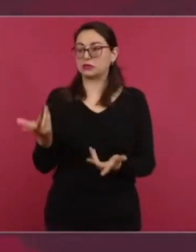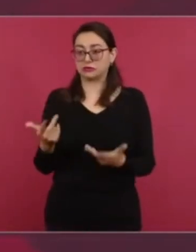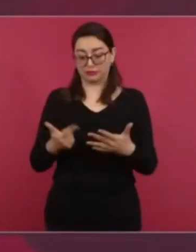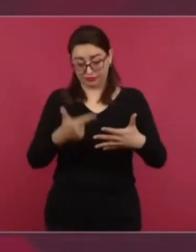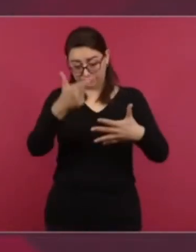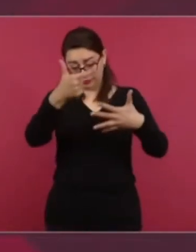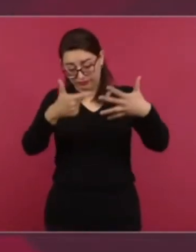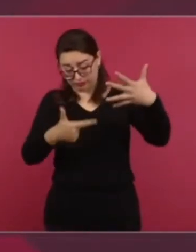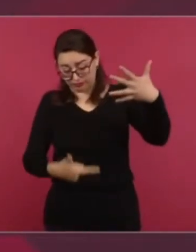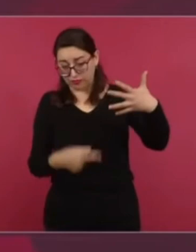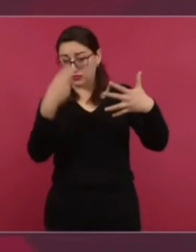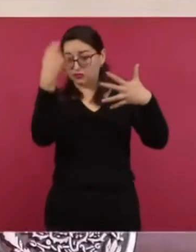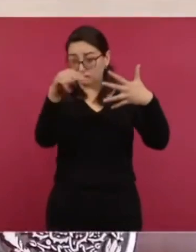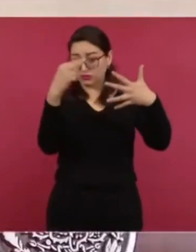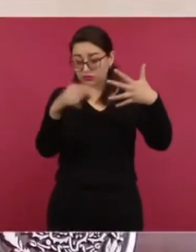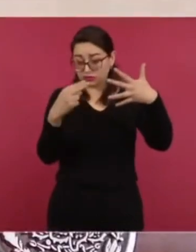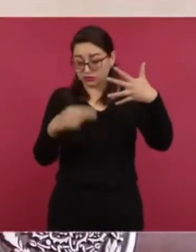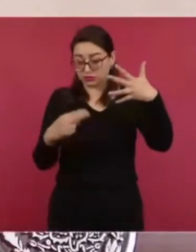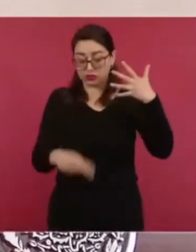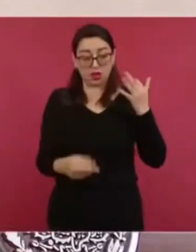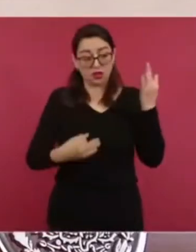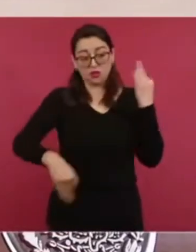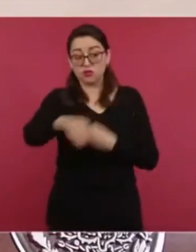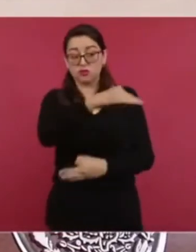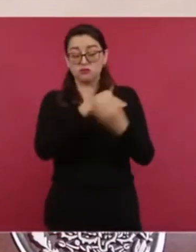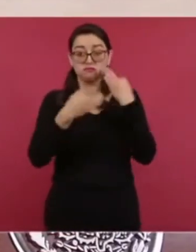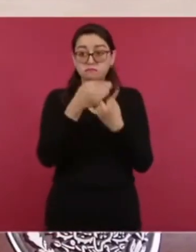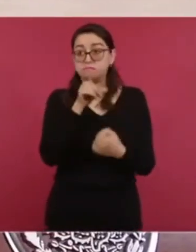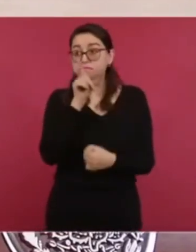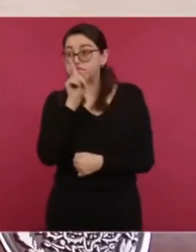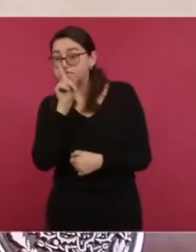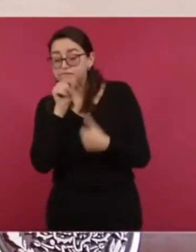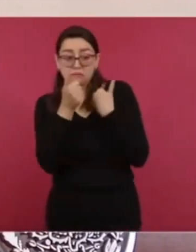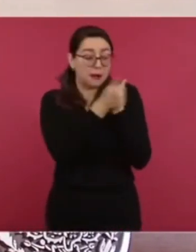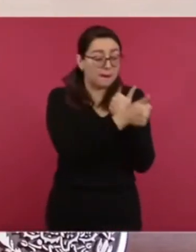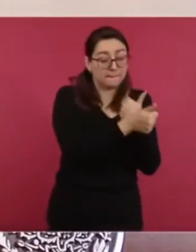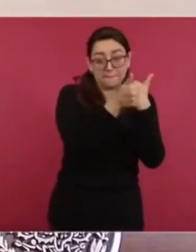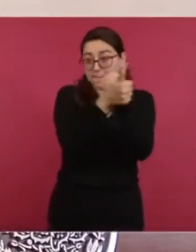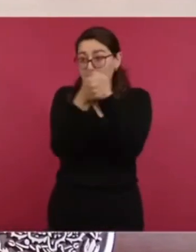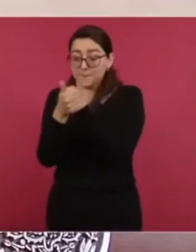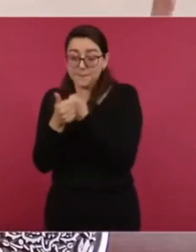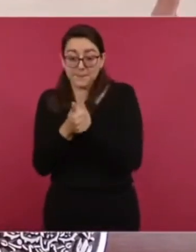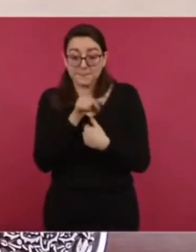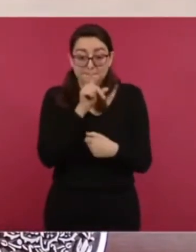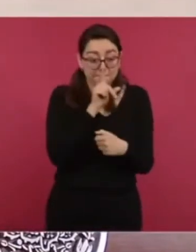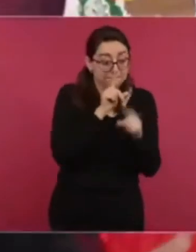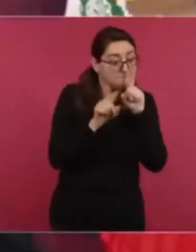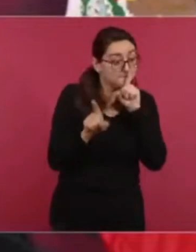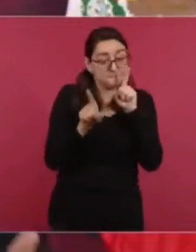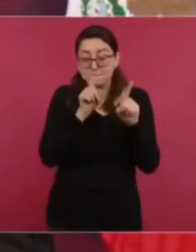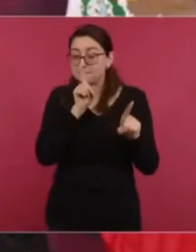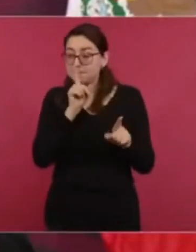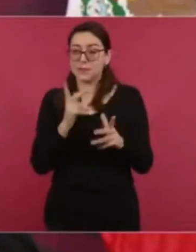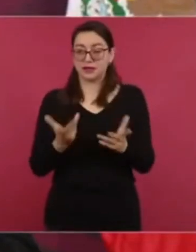silencio, pero que no era nada más de los